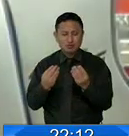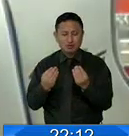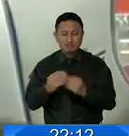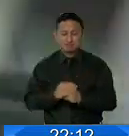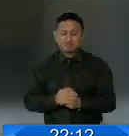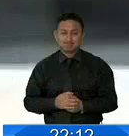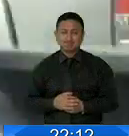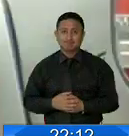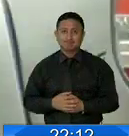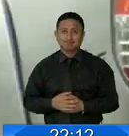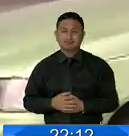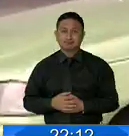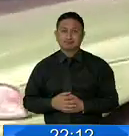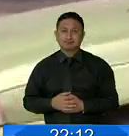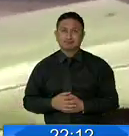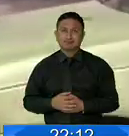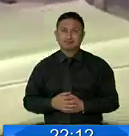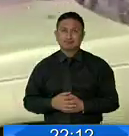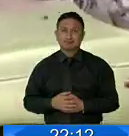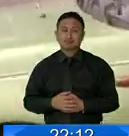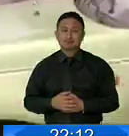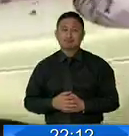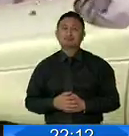nivel mundial, informó Jorge Escobar.